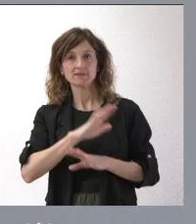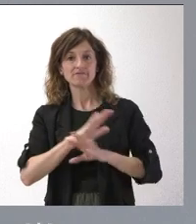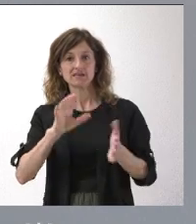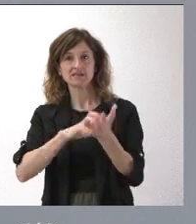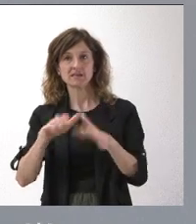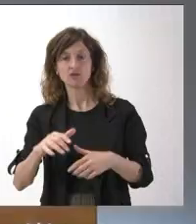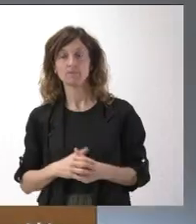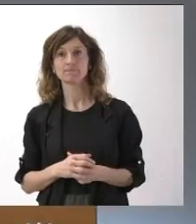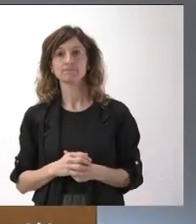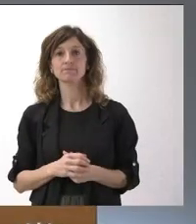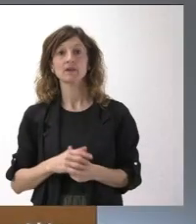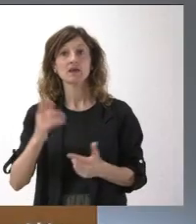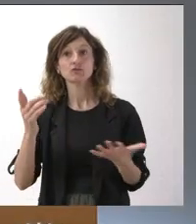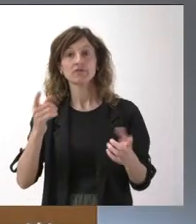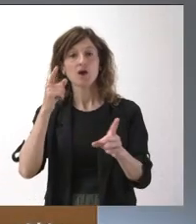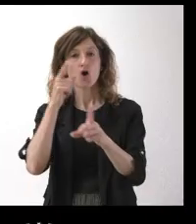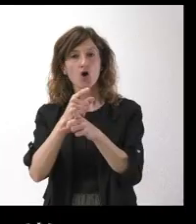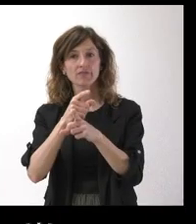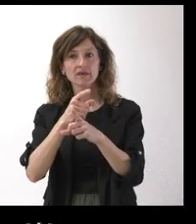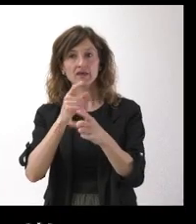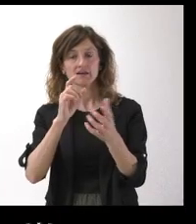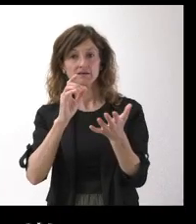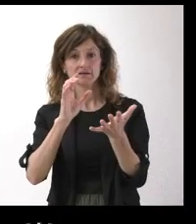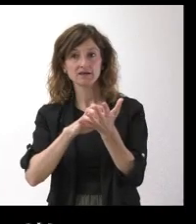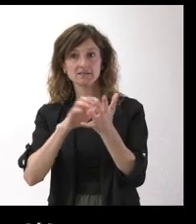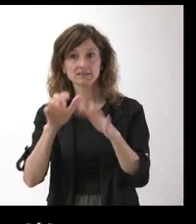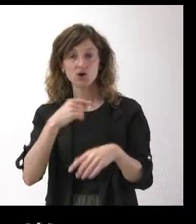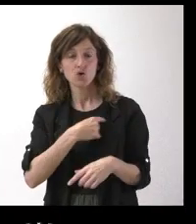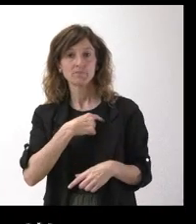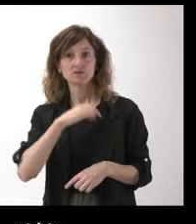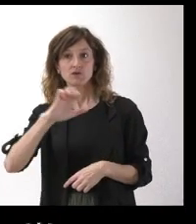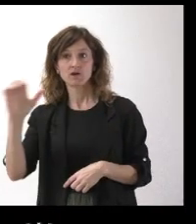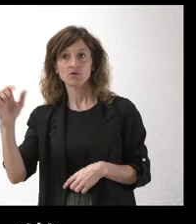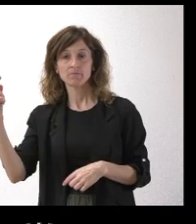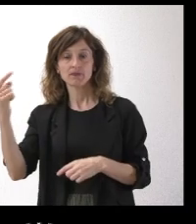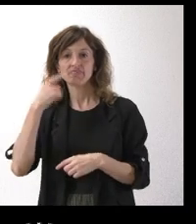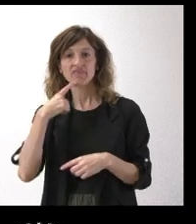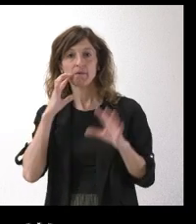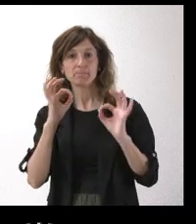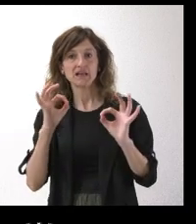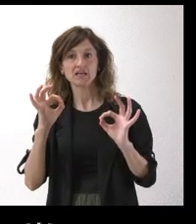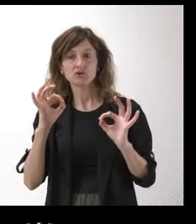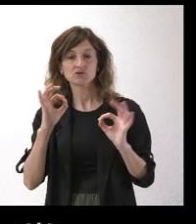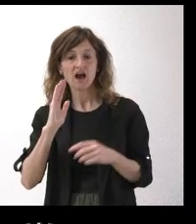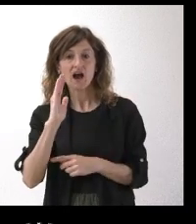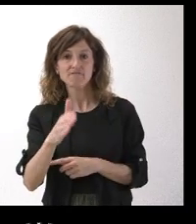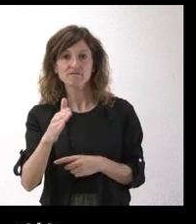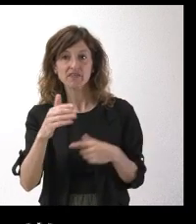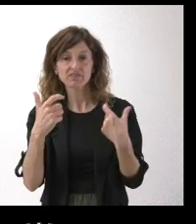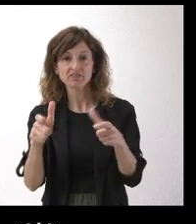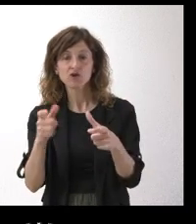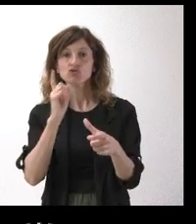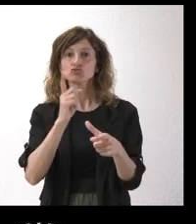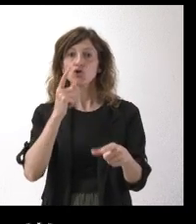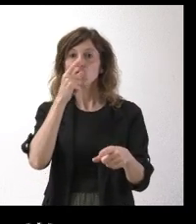Castilla y León. Entonces, esta orden de la Junta de Castilla y León, que la Comisión Europea ha considerado extremadamente peligrosa, no causa ningún perjuicio. El perjuicio lo causa